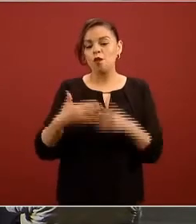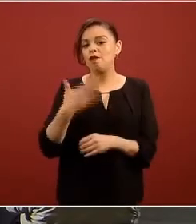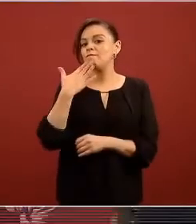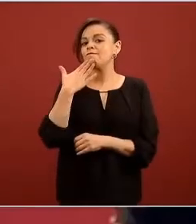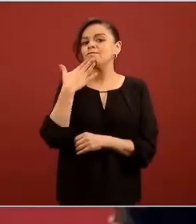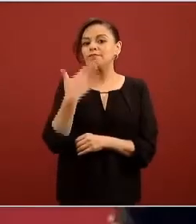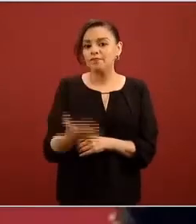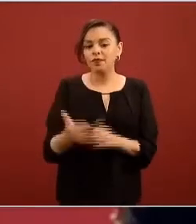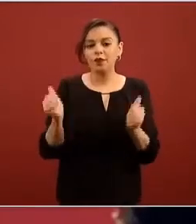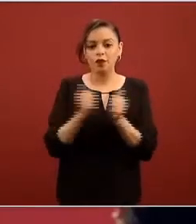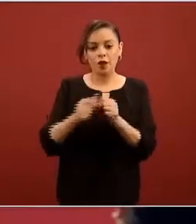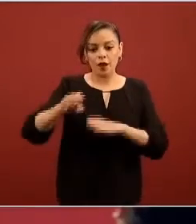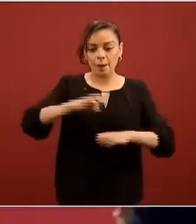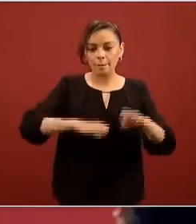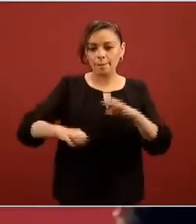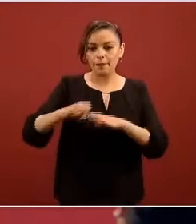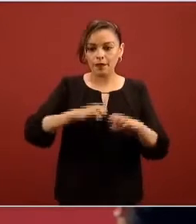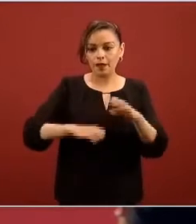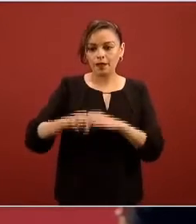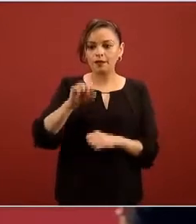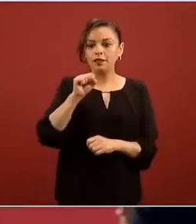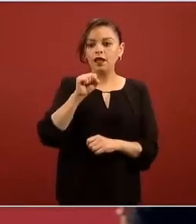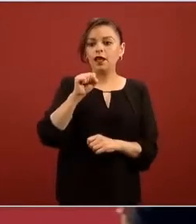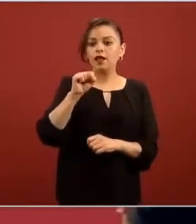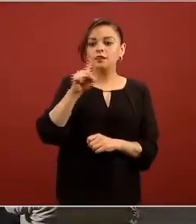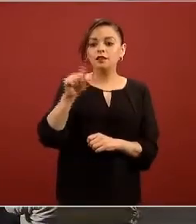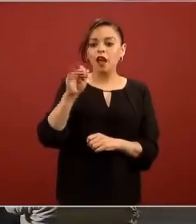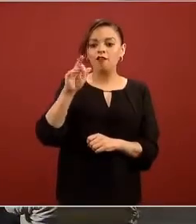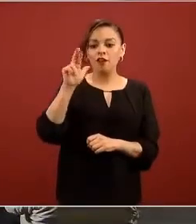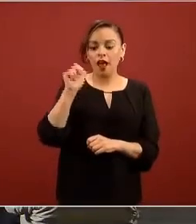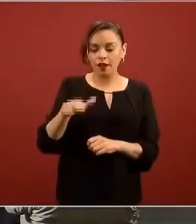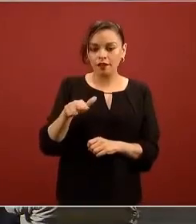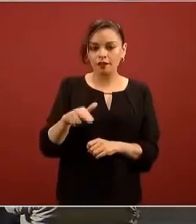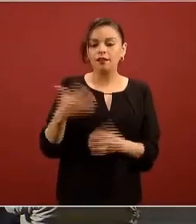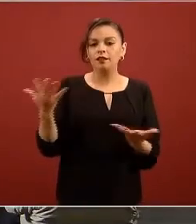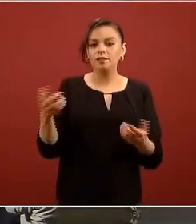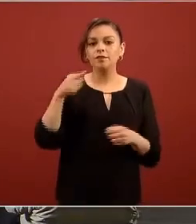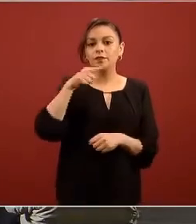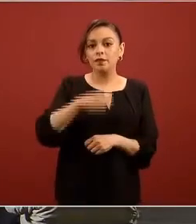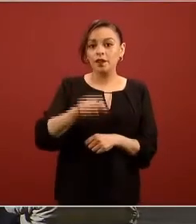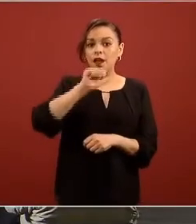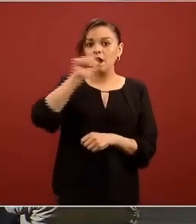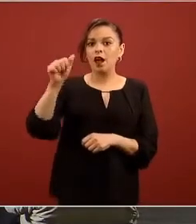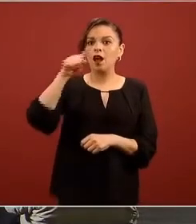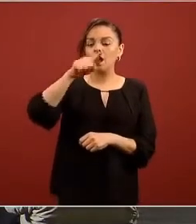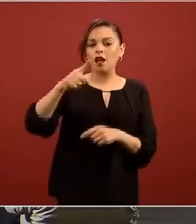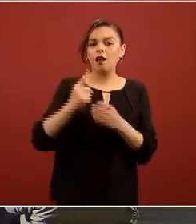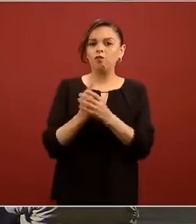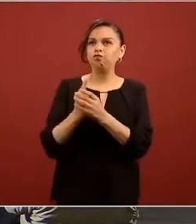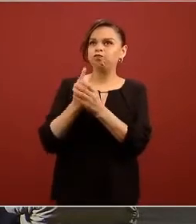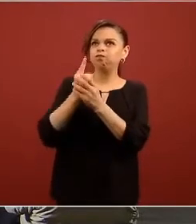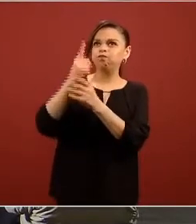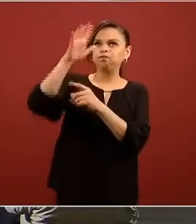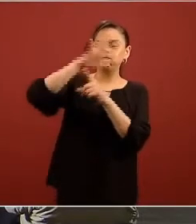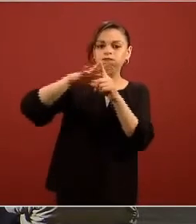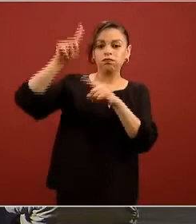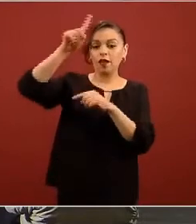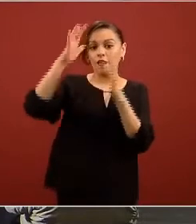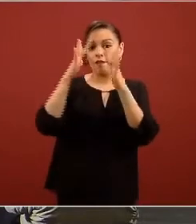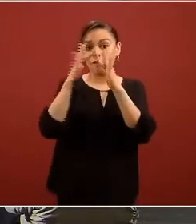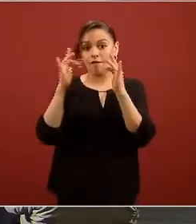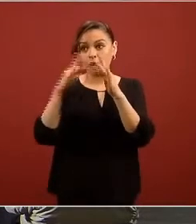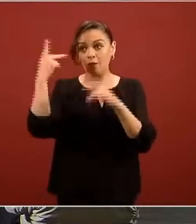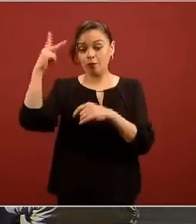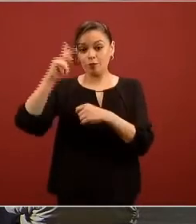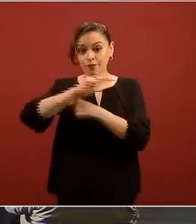parte del grupo SAFRAN que son empresas aeroespaciales francesas que de manera muy generosa han ofrecido